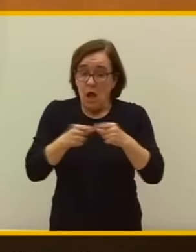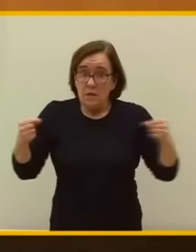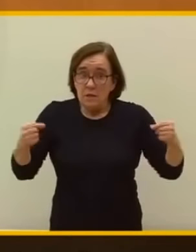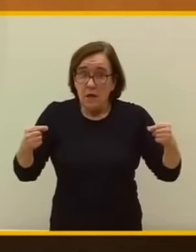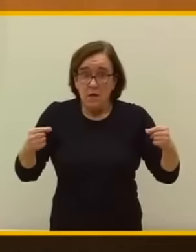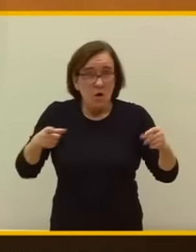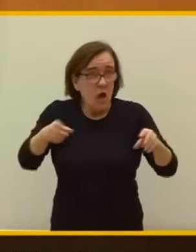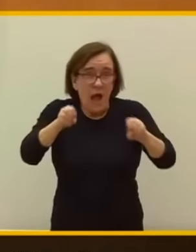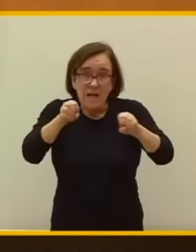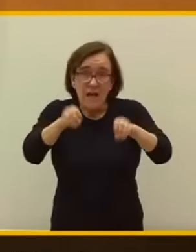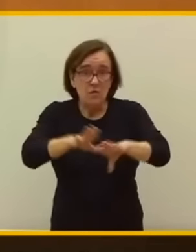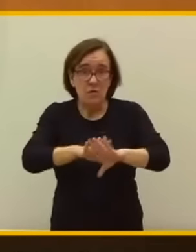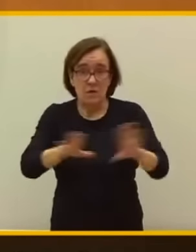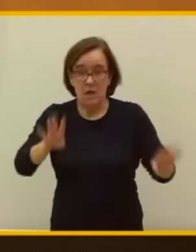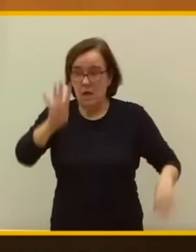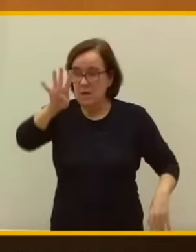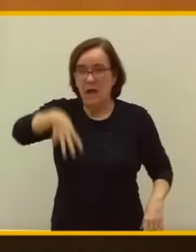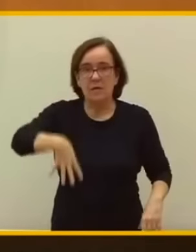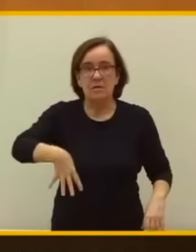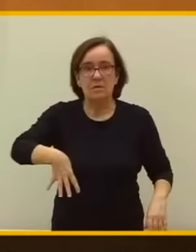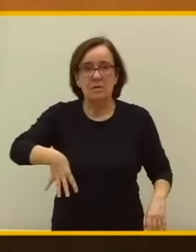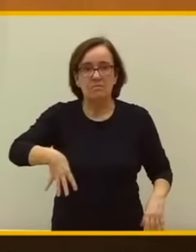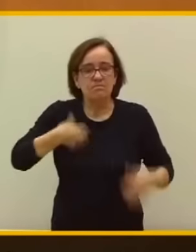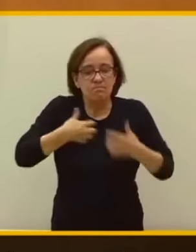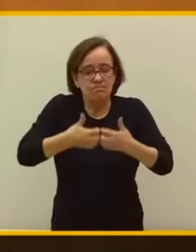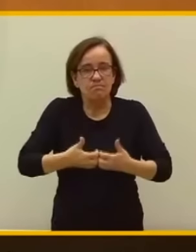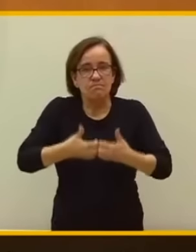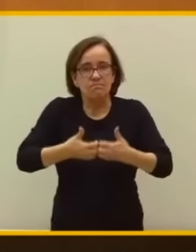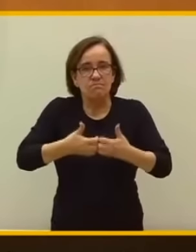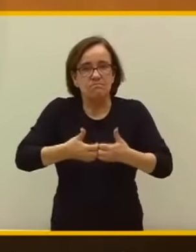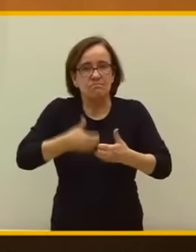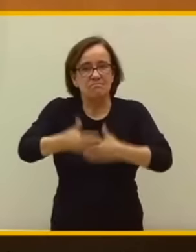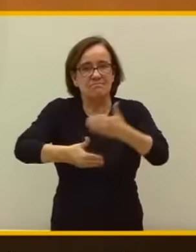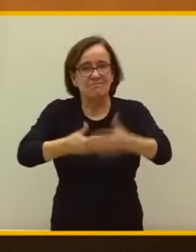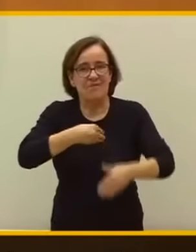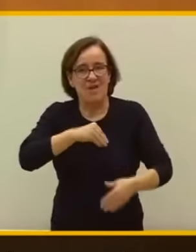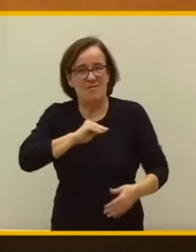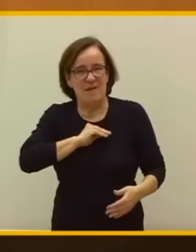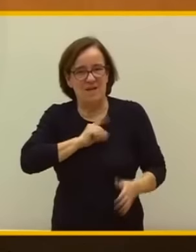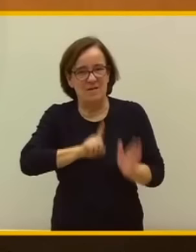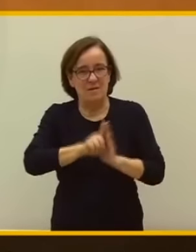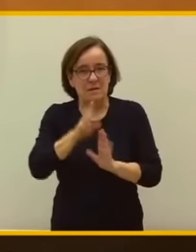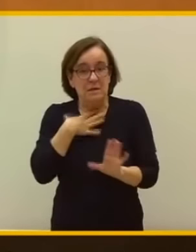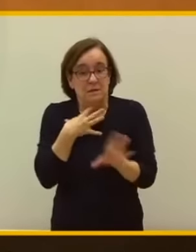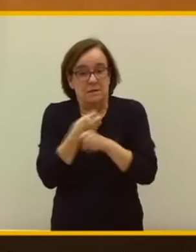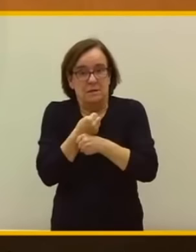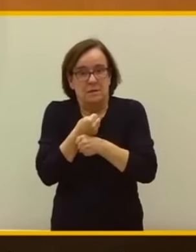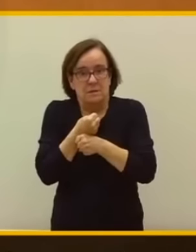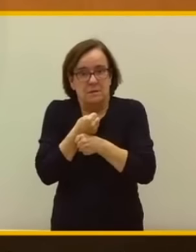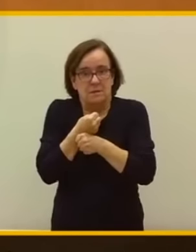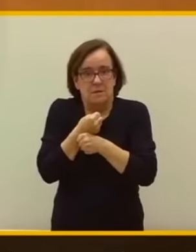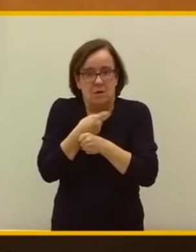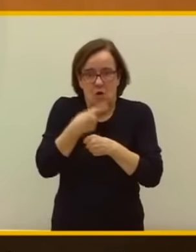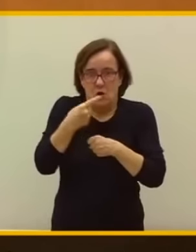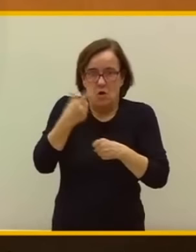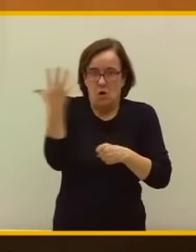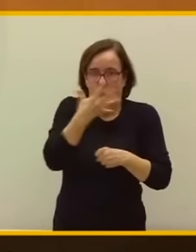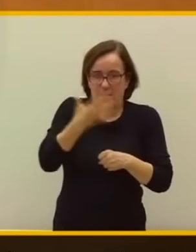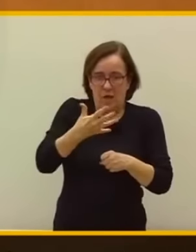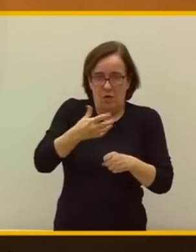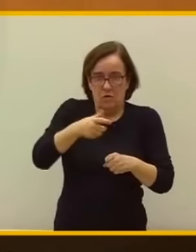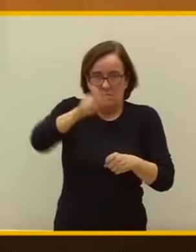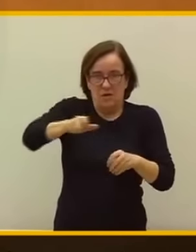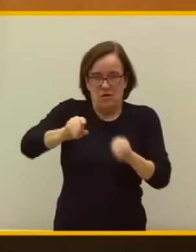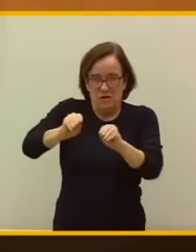ustedes han renunciado a que Cataluña sea el motor de España, porque le han ahogado en sus complejos personales. Señor